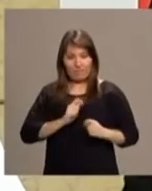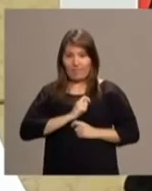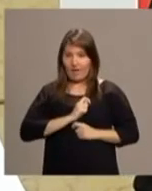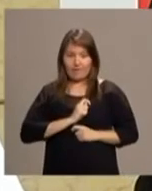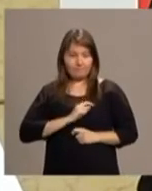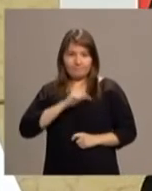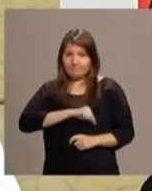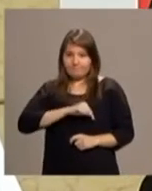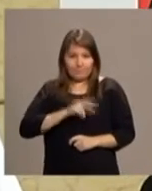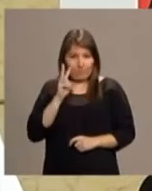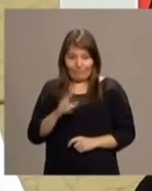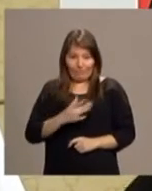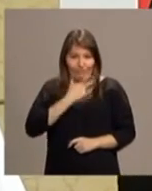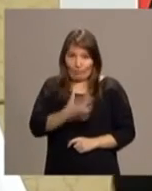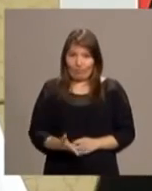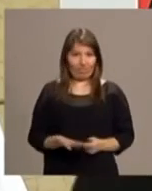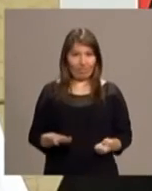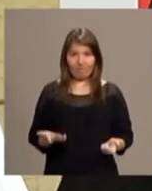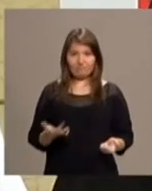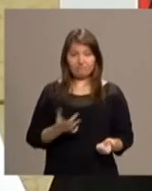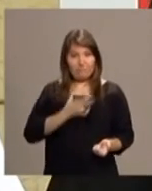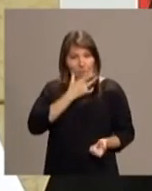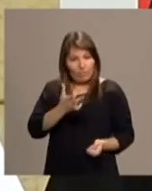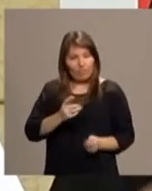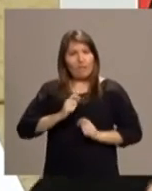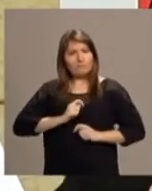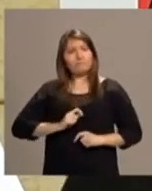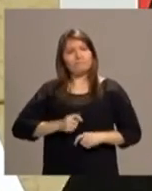Y de la indignación al compromiso.